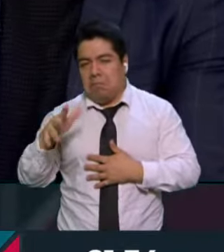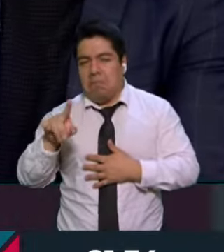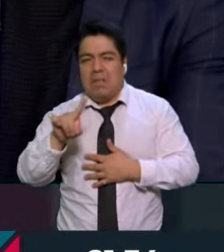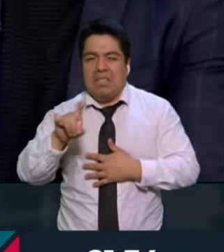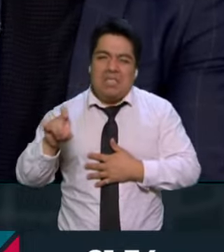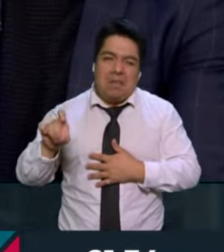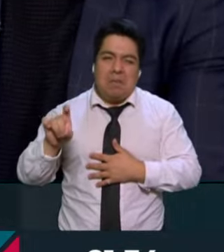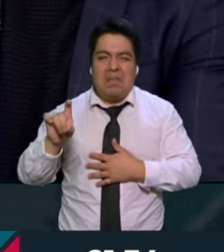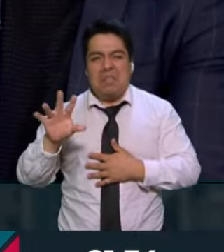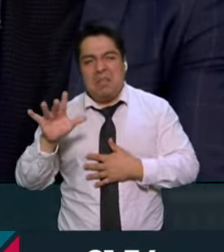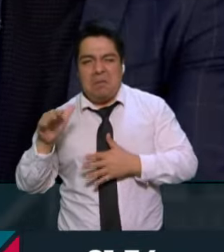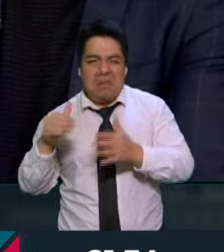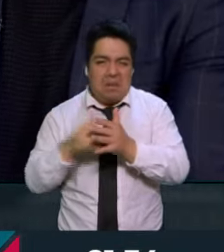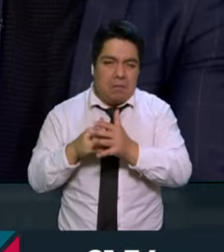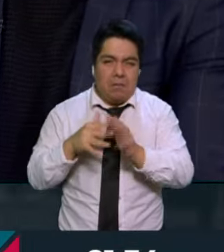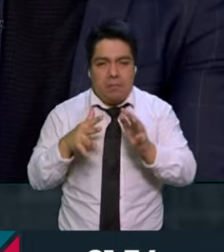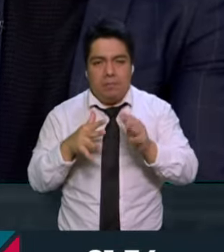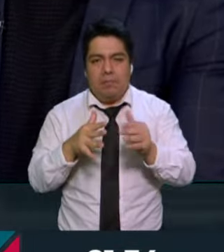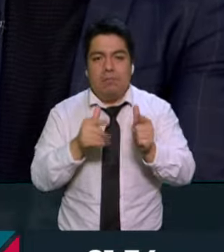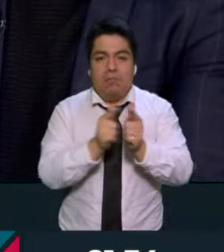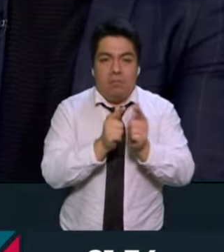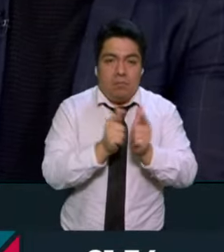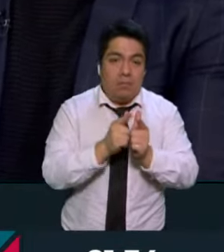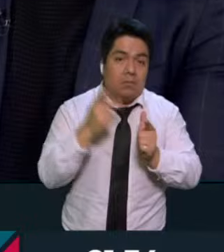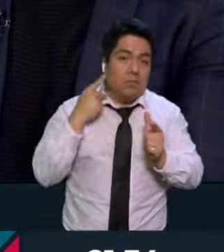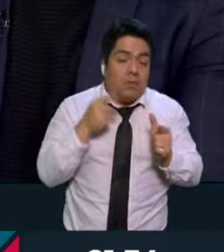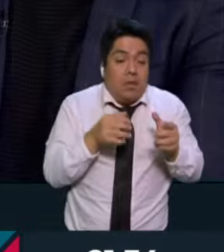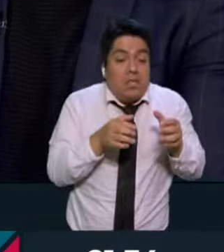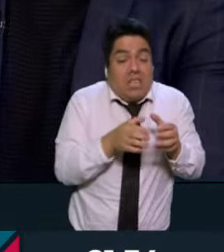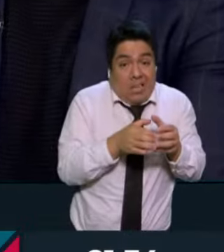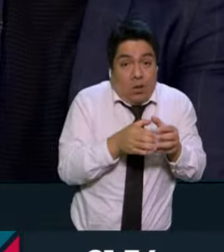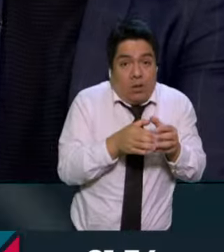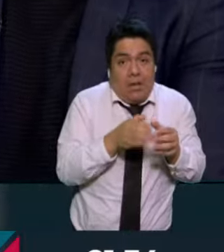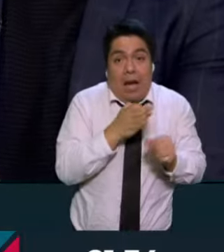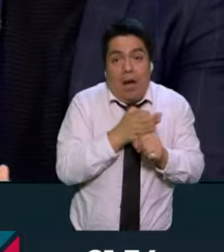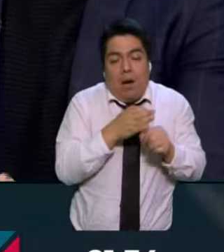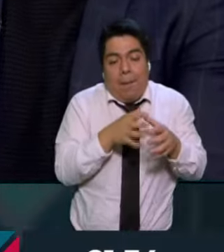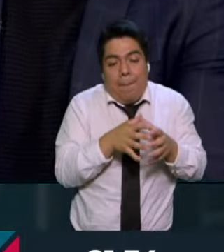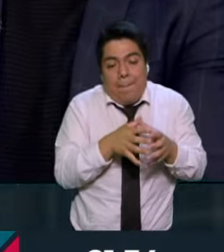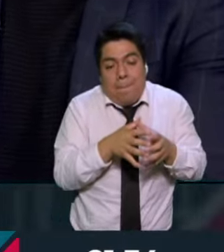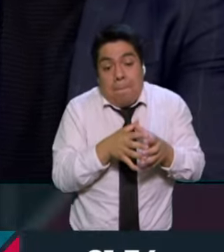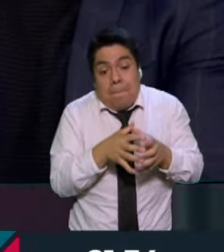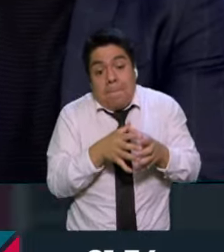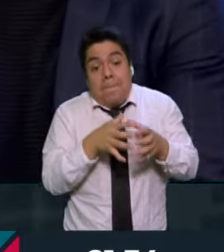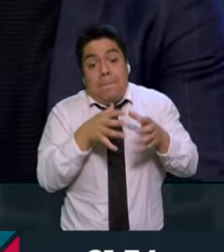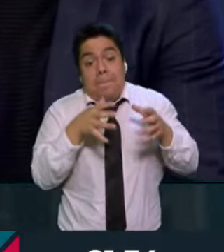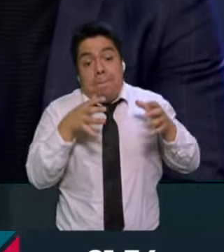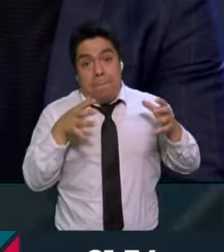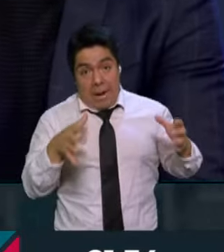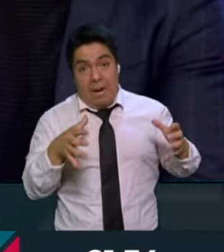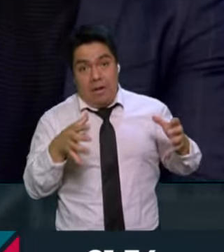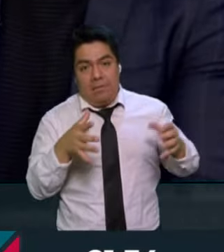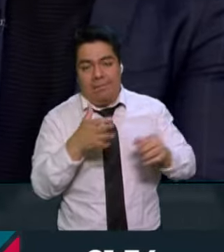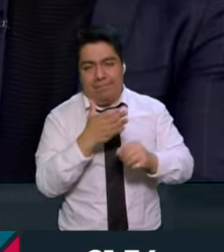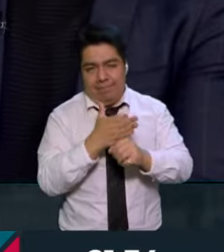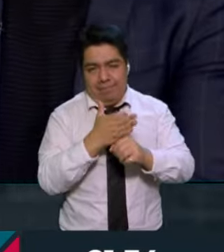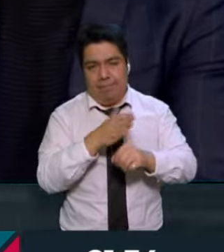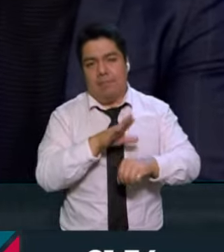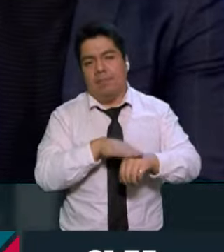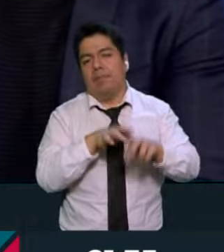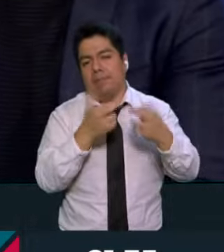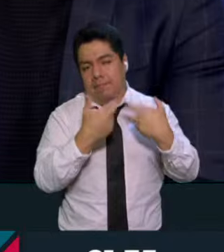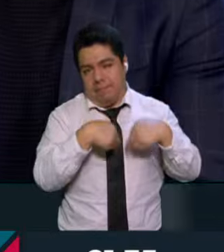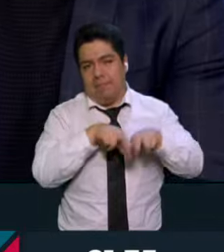50 mil. Significa entonces que los partidos que antes eran pequeños habrán crecido con fuerza y por ende les toca una mayor